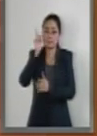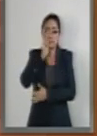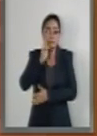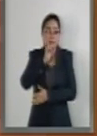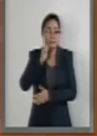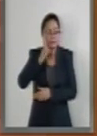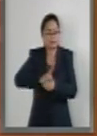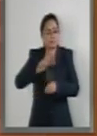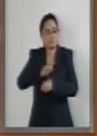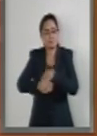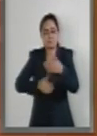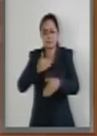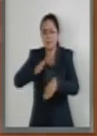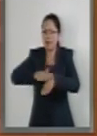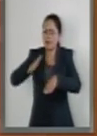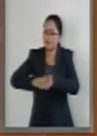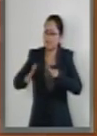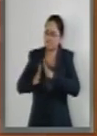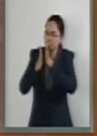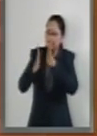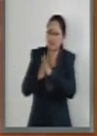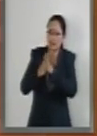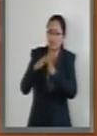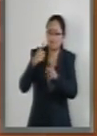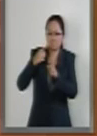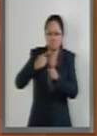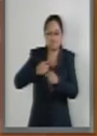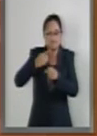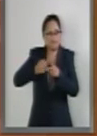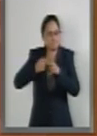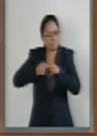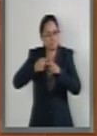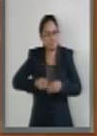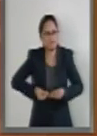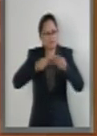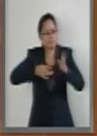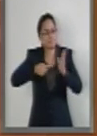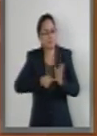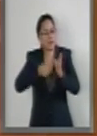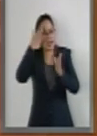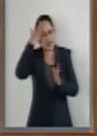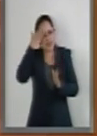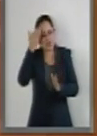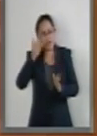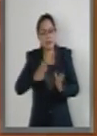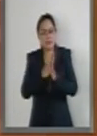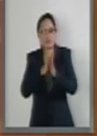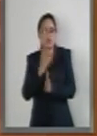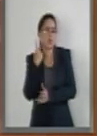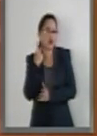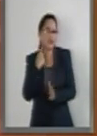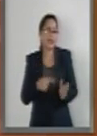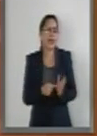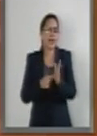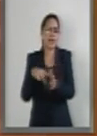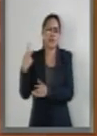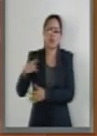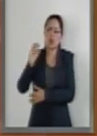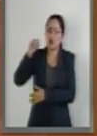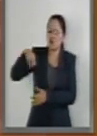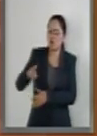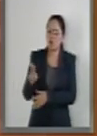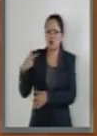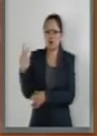aumentado día a día, así lo refleja las cifras de liderazgo y participación política de la Organización de Naciones